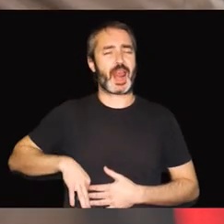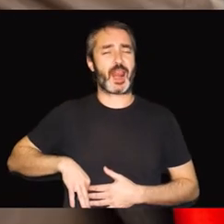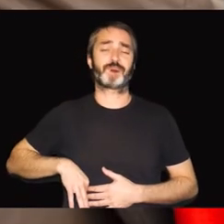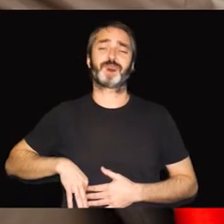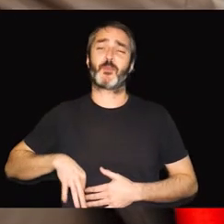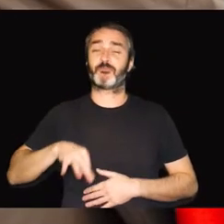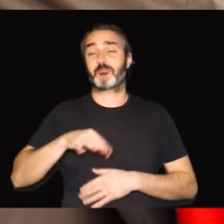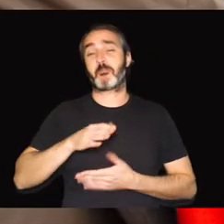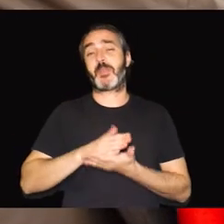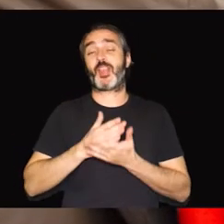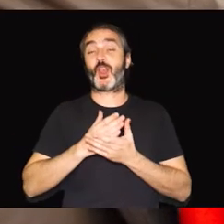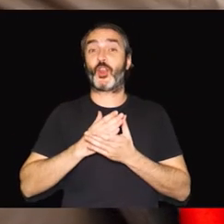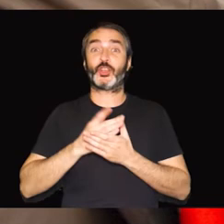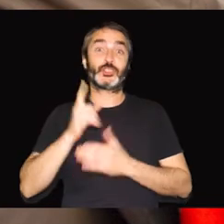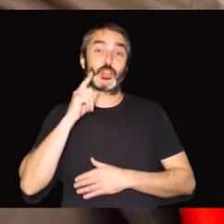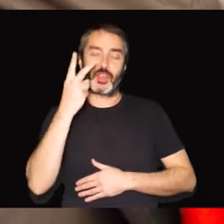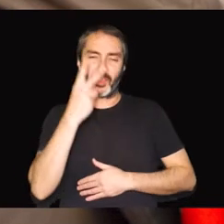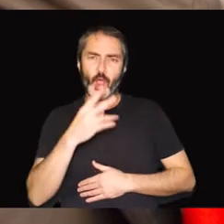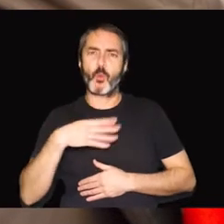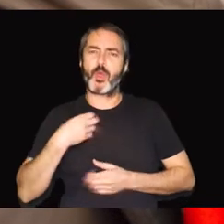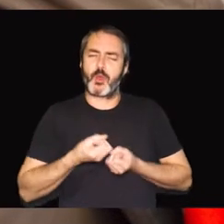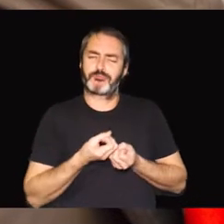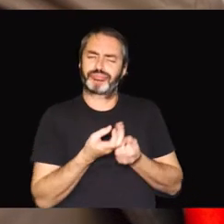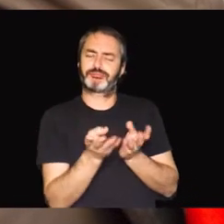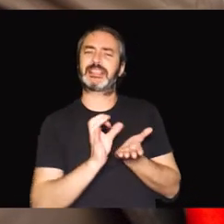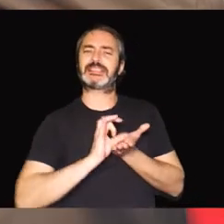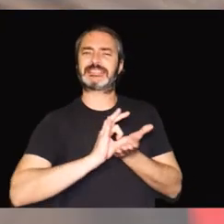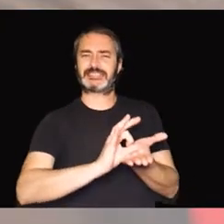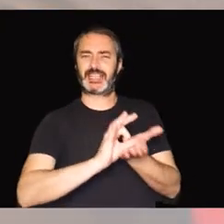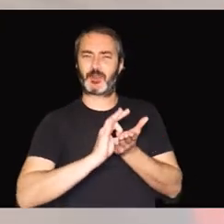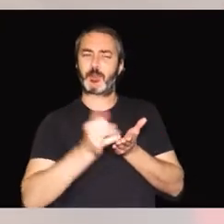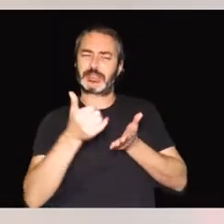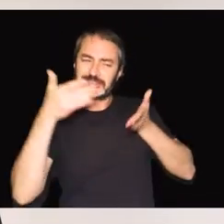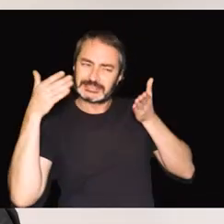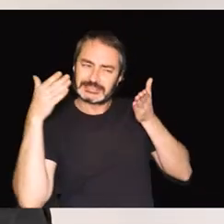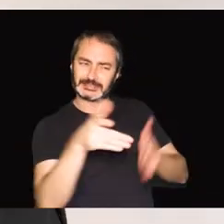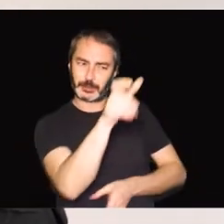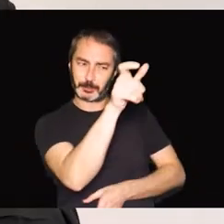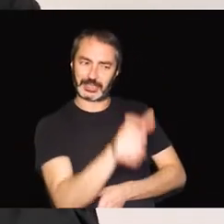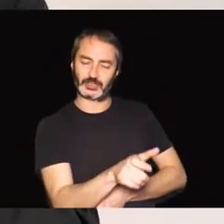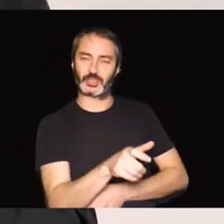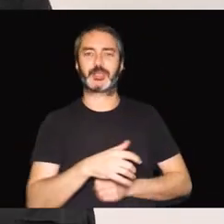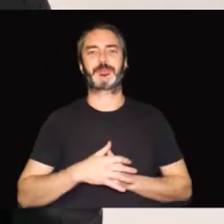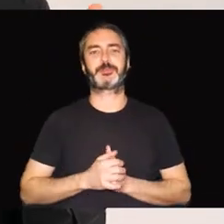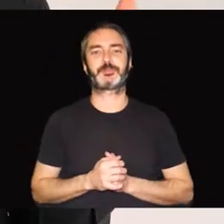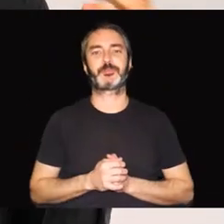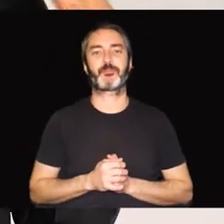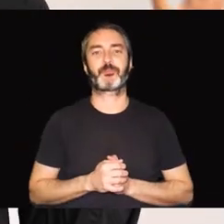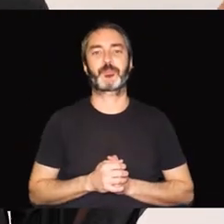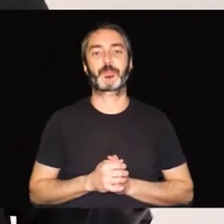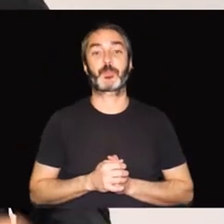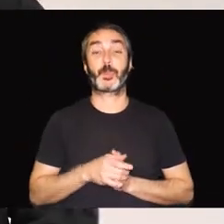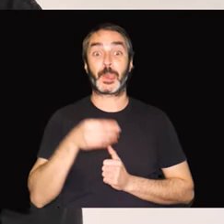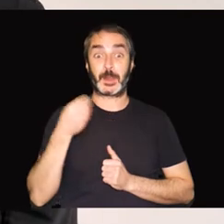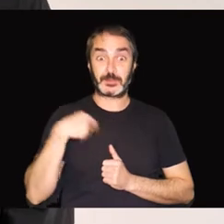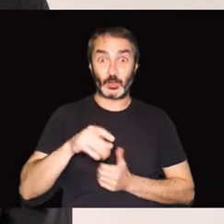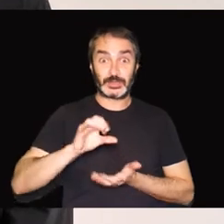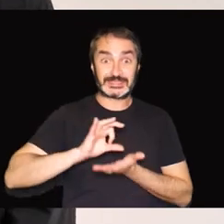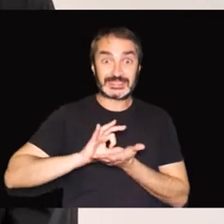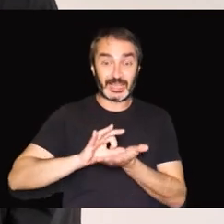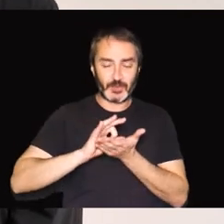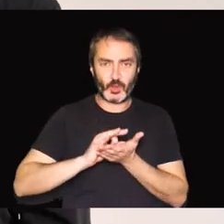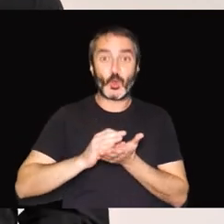sordoceguera se pueden prestar un amplio abanico de servicios centrados en la persona. Y bien, estos servicios